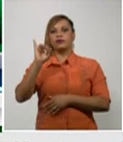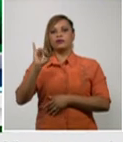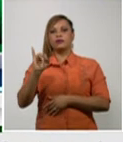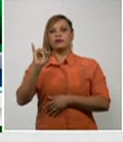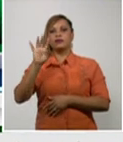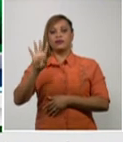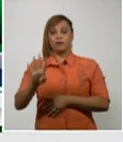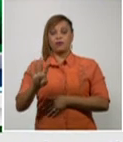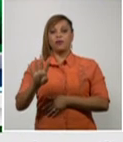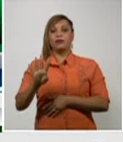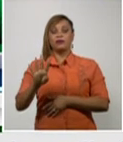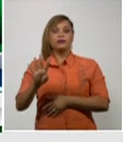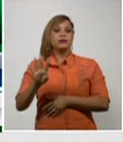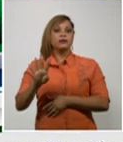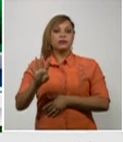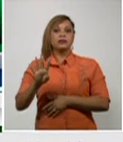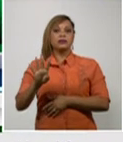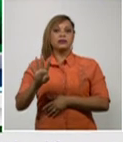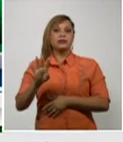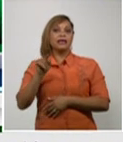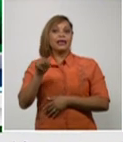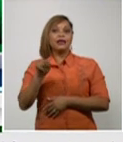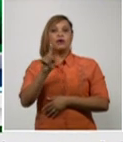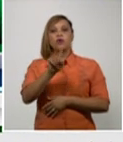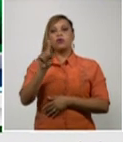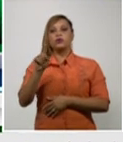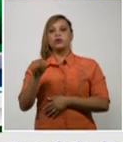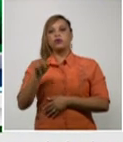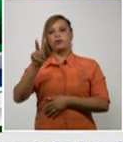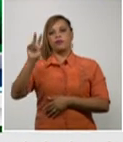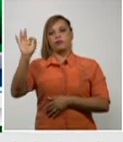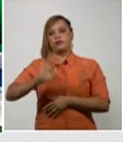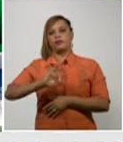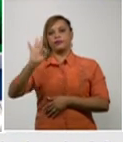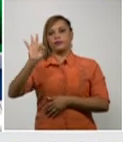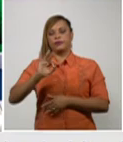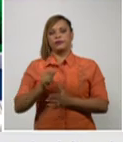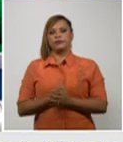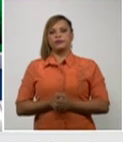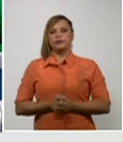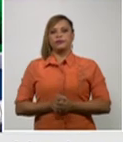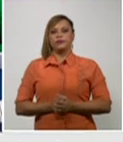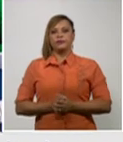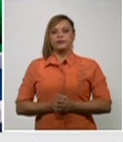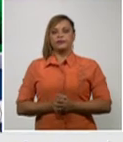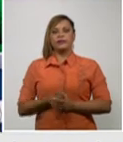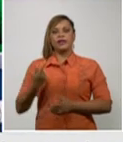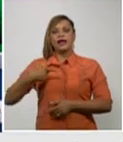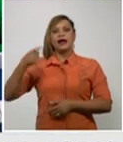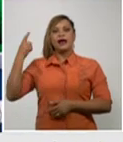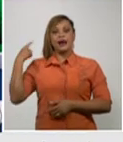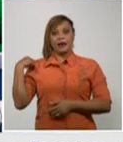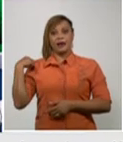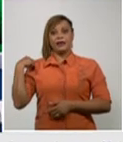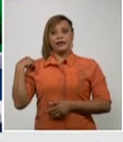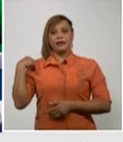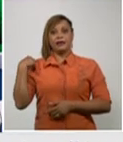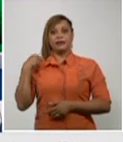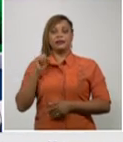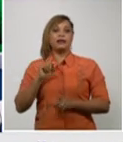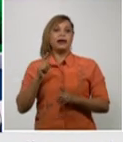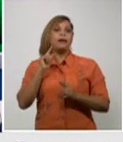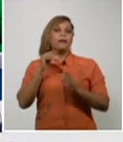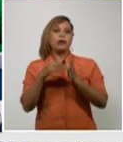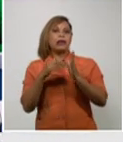que es el 11,2% ayer termina la tarde noche